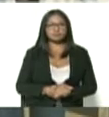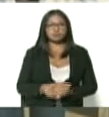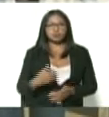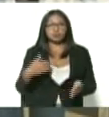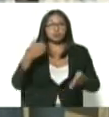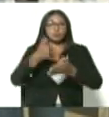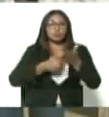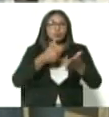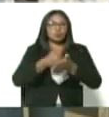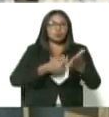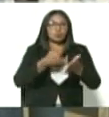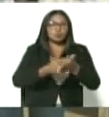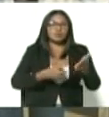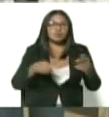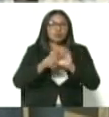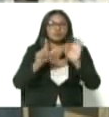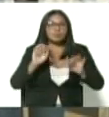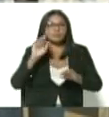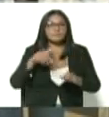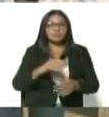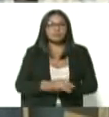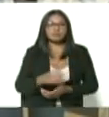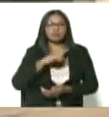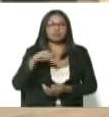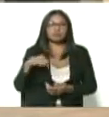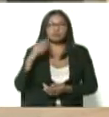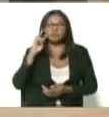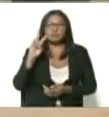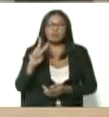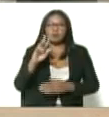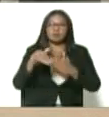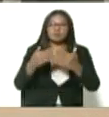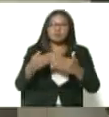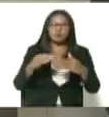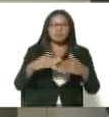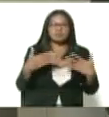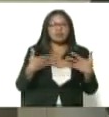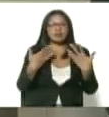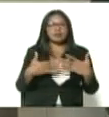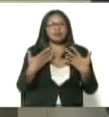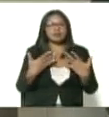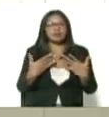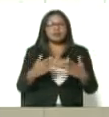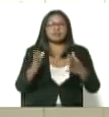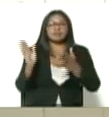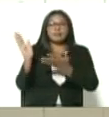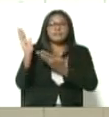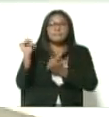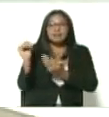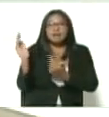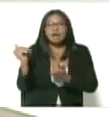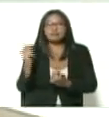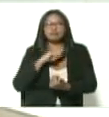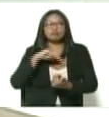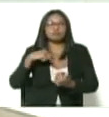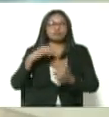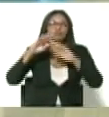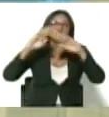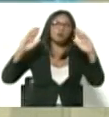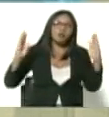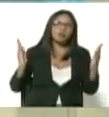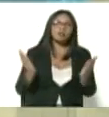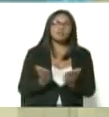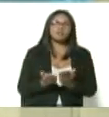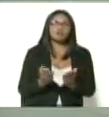contra el covid-19 hoy es un día de júbilo un día de alegría y de esperanza al mundo donde este centro